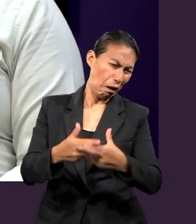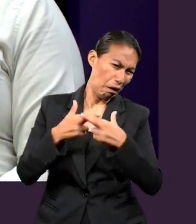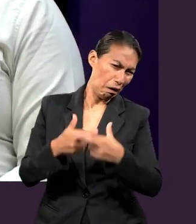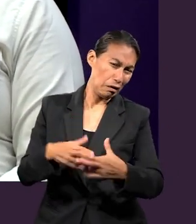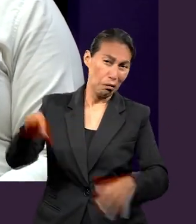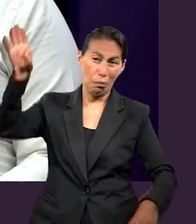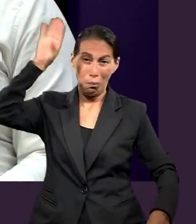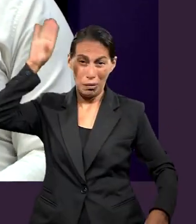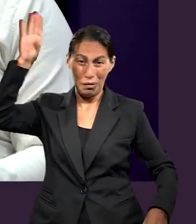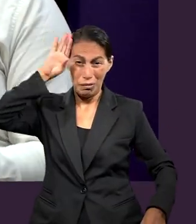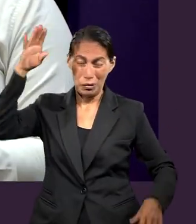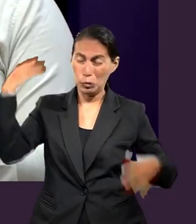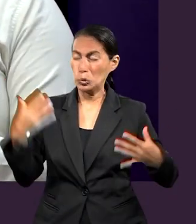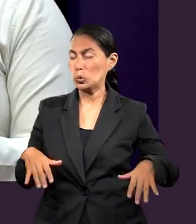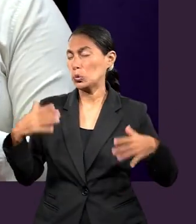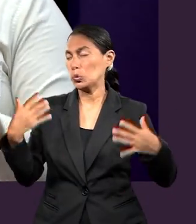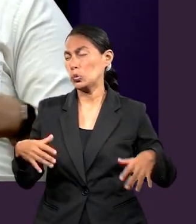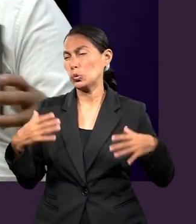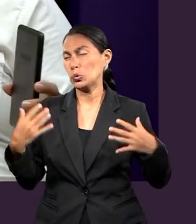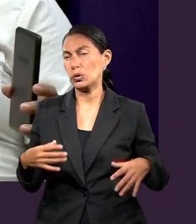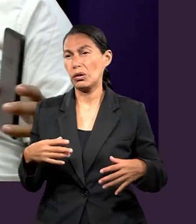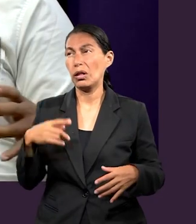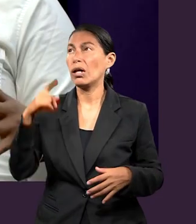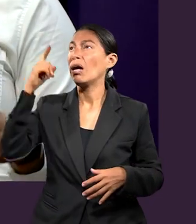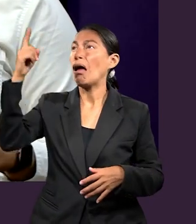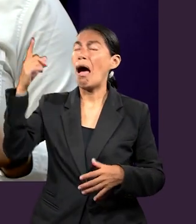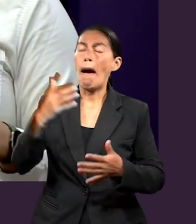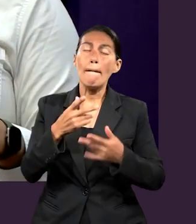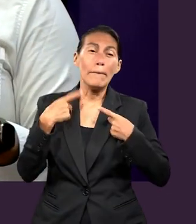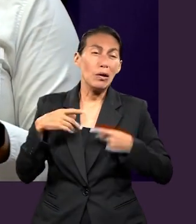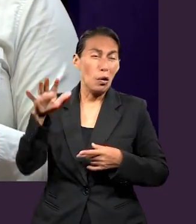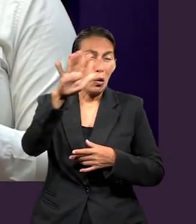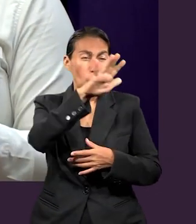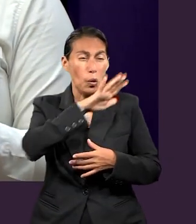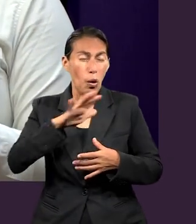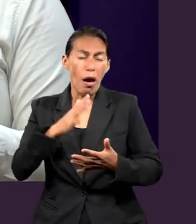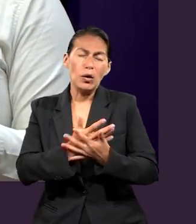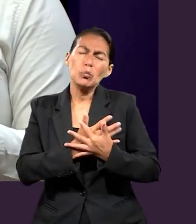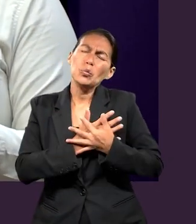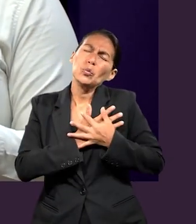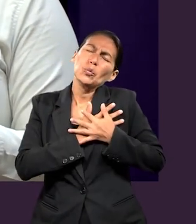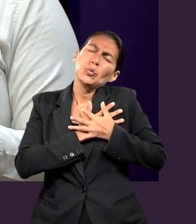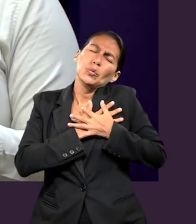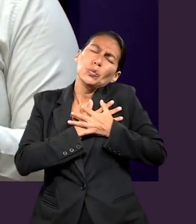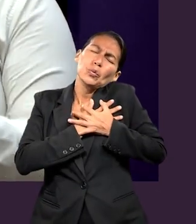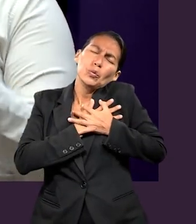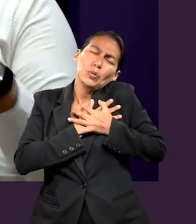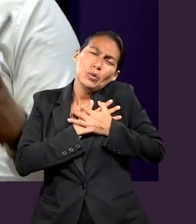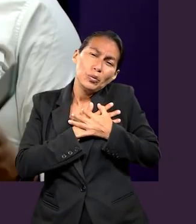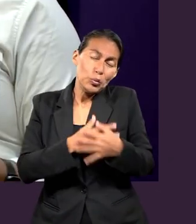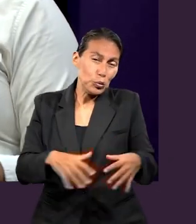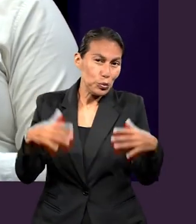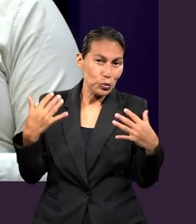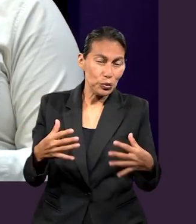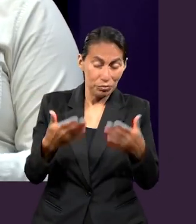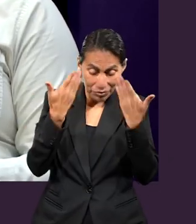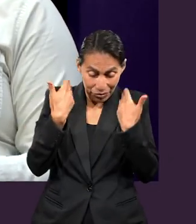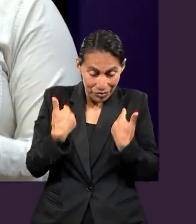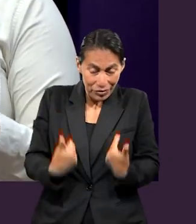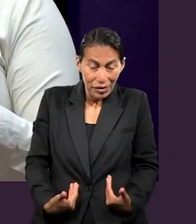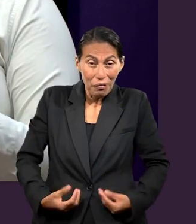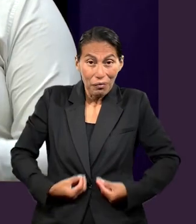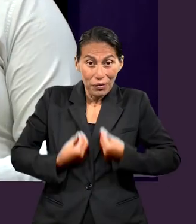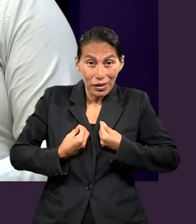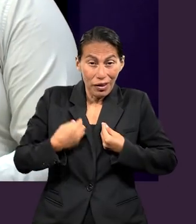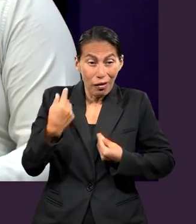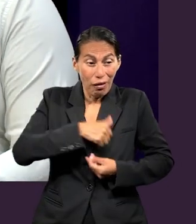lenguaje humano creo que es algo demasiado grande y que abarca absolutamente el 100% de nuestro entorno